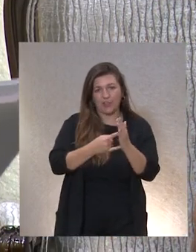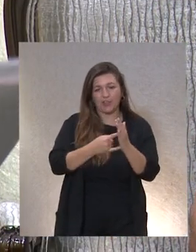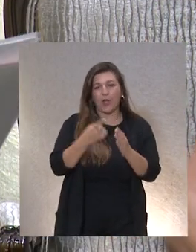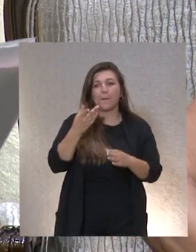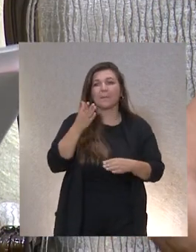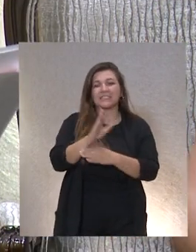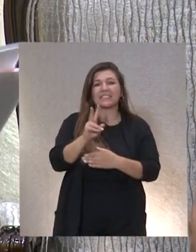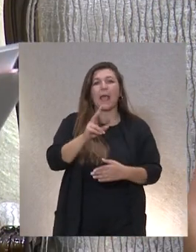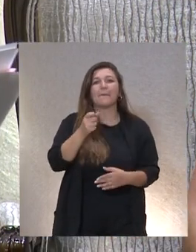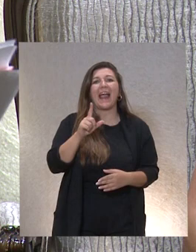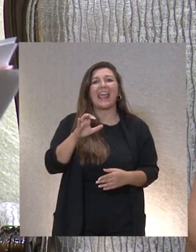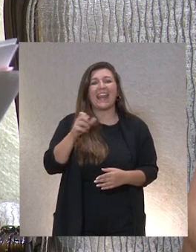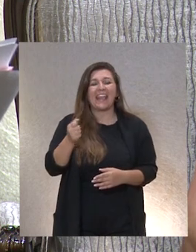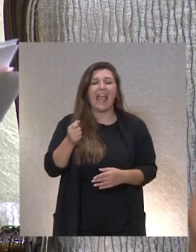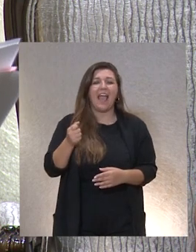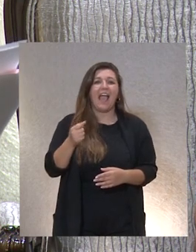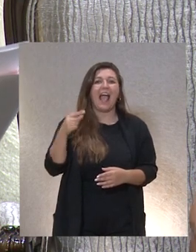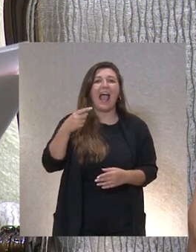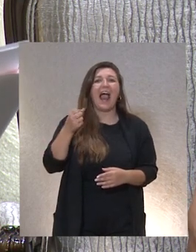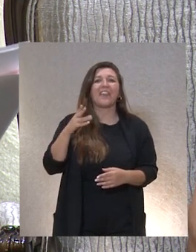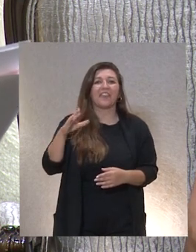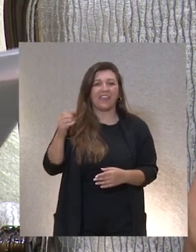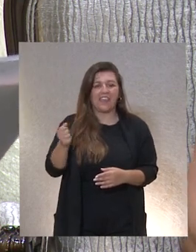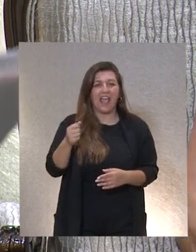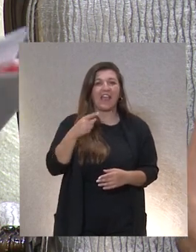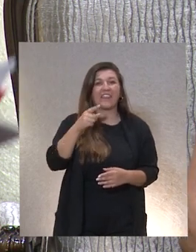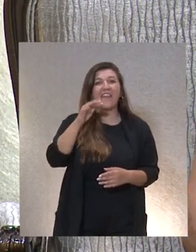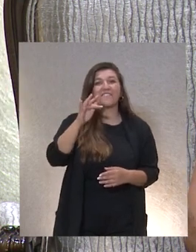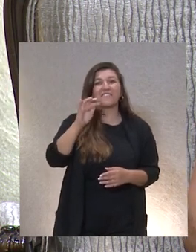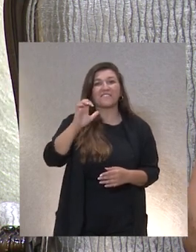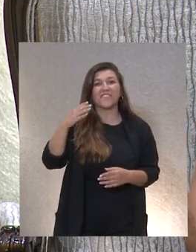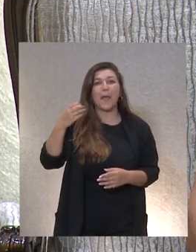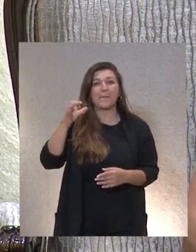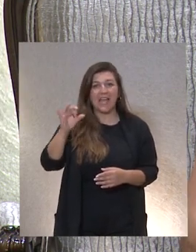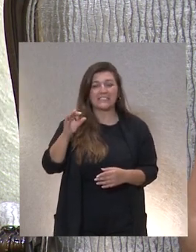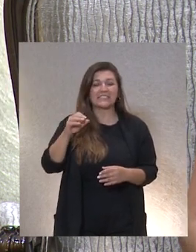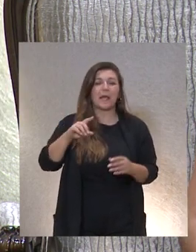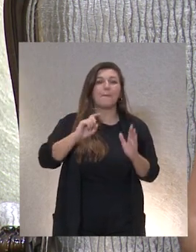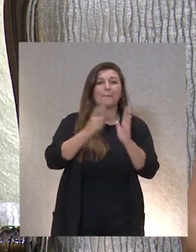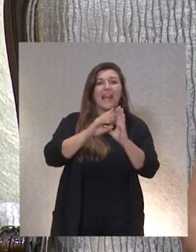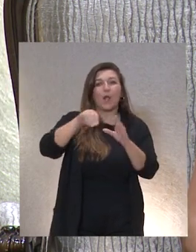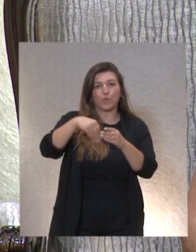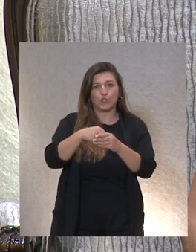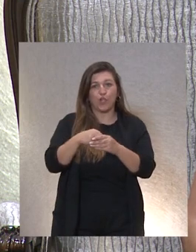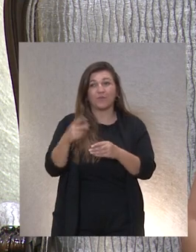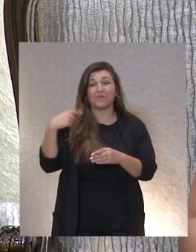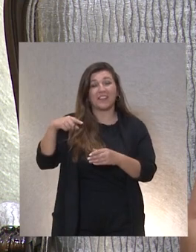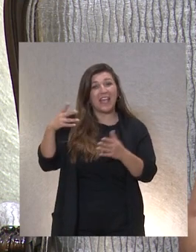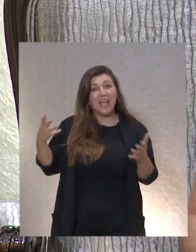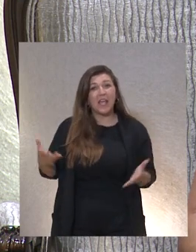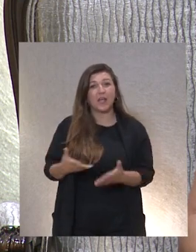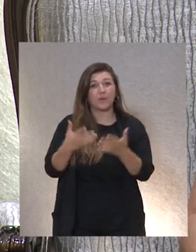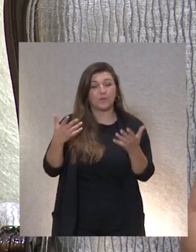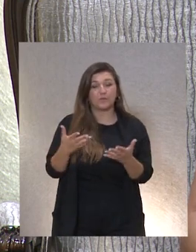presentar Valeria García Yeguzquiñe Chave, de FEBAS Plena Inclusión. FEBAS ha impulsado un proyecto de la mano de Marejiego y